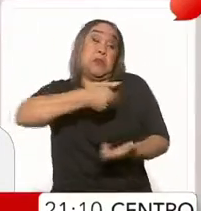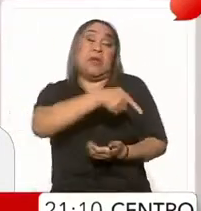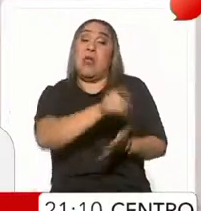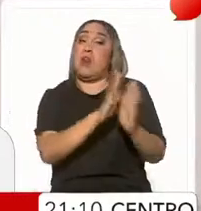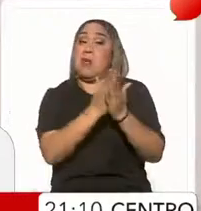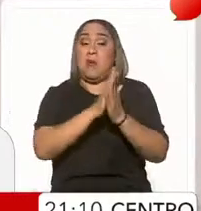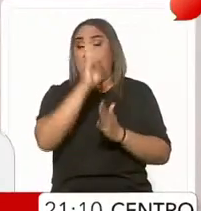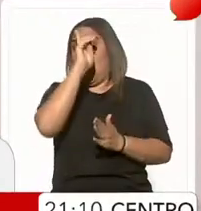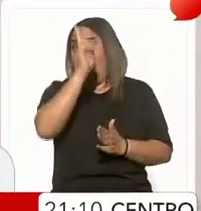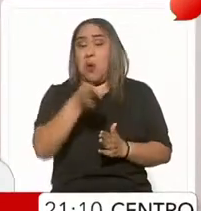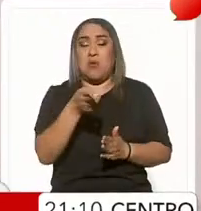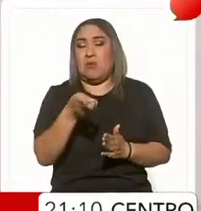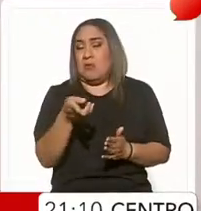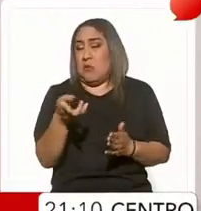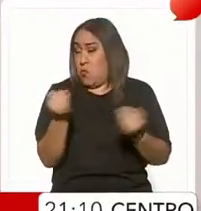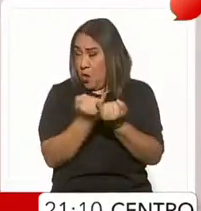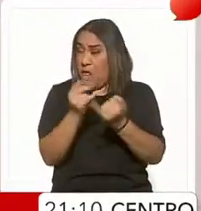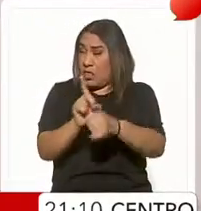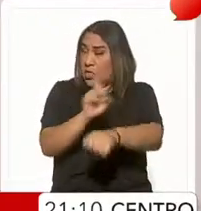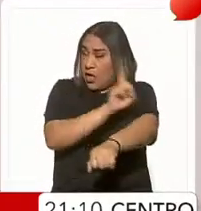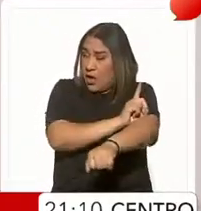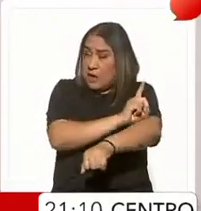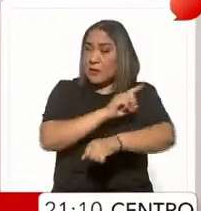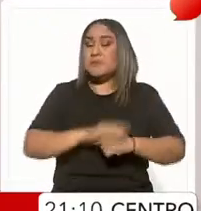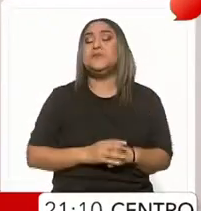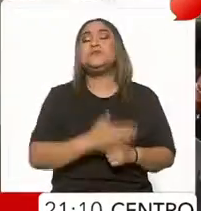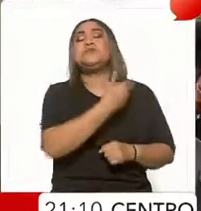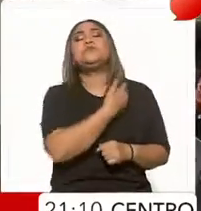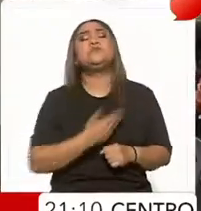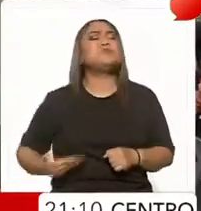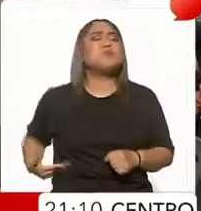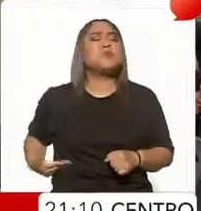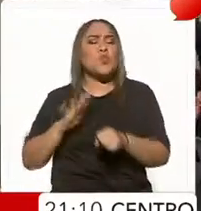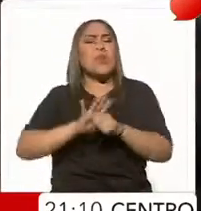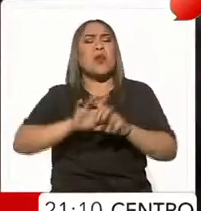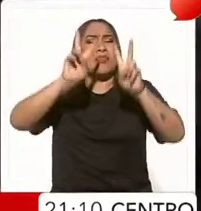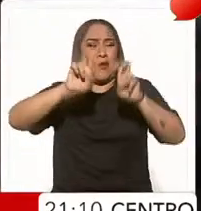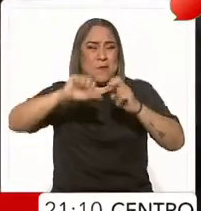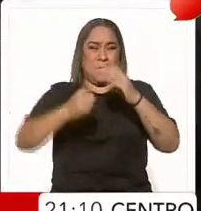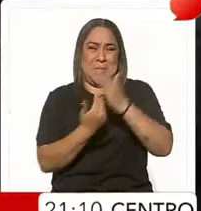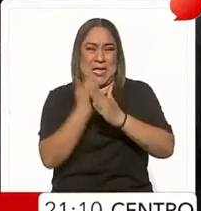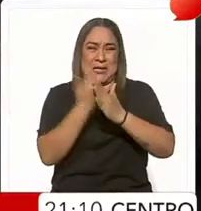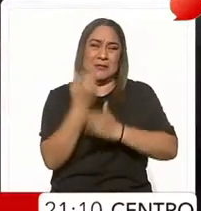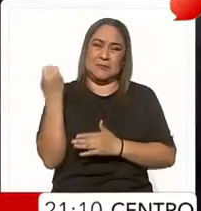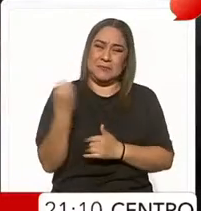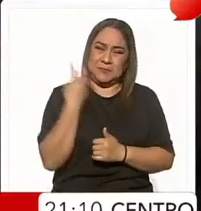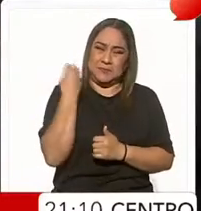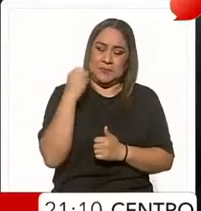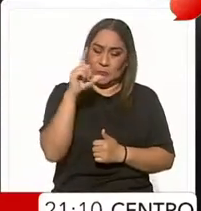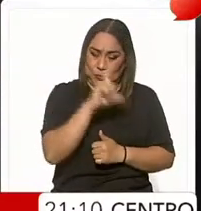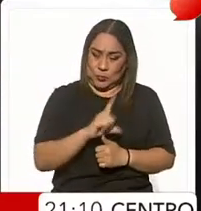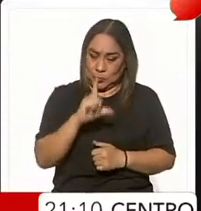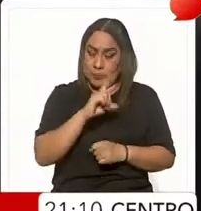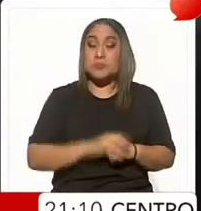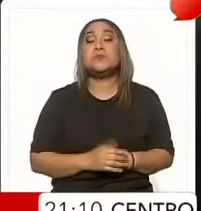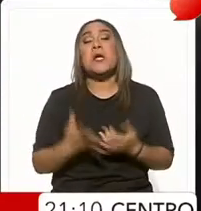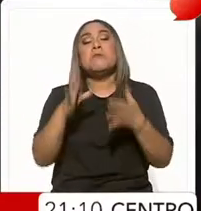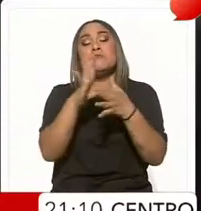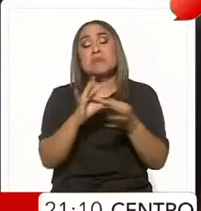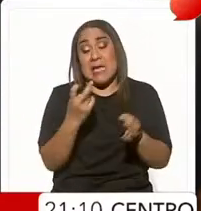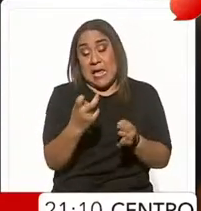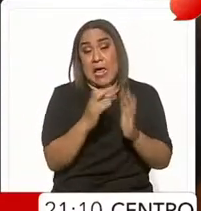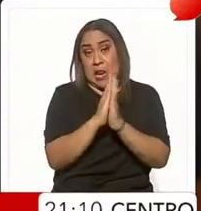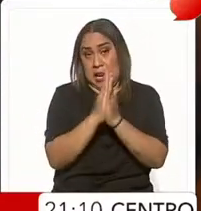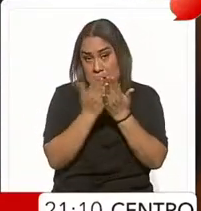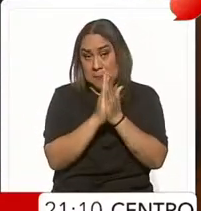como era antes. El presidente se refirió al tema en su conferencia de prensa matutina de este lunes, donde presumió que su libro